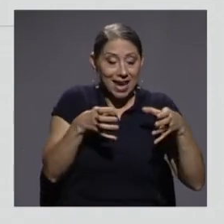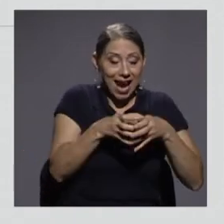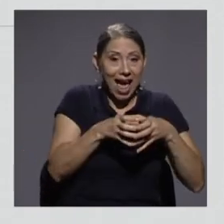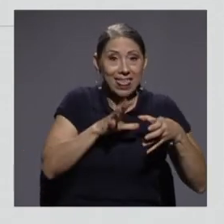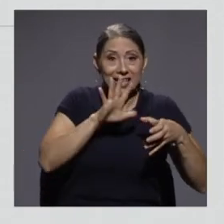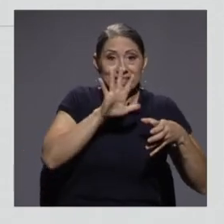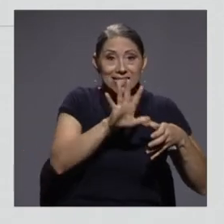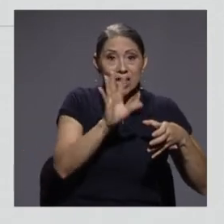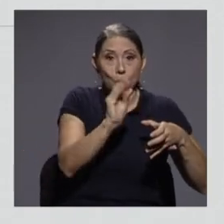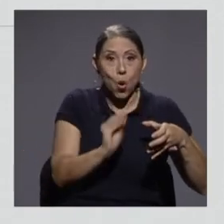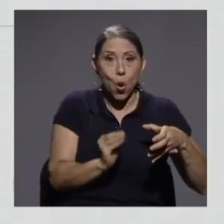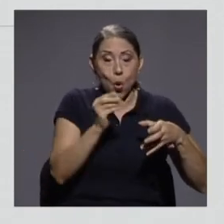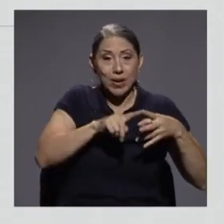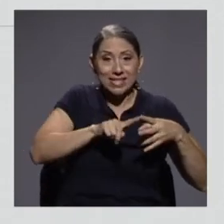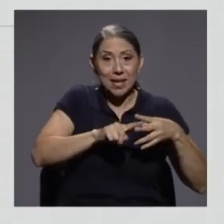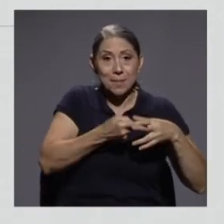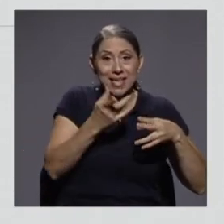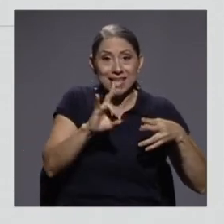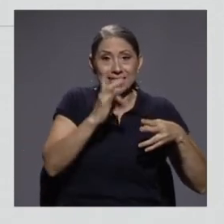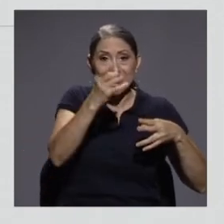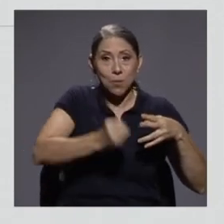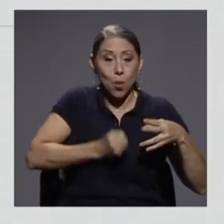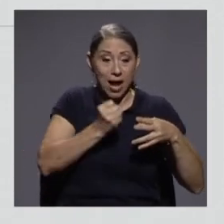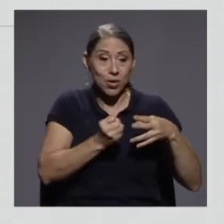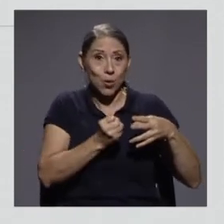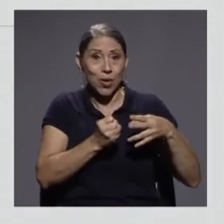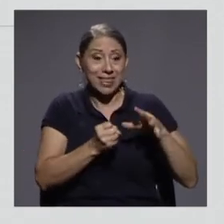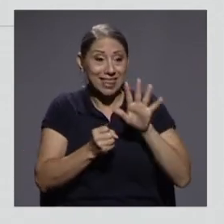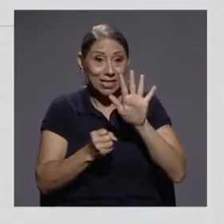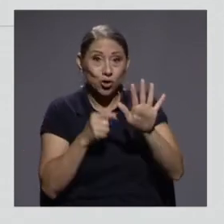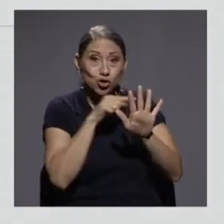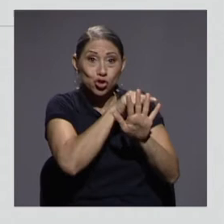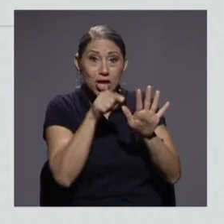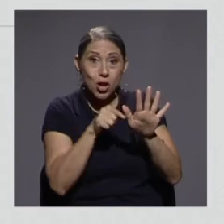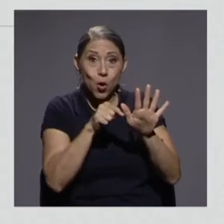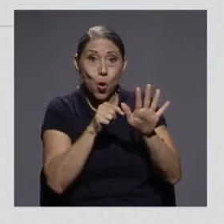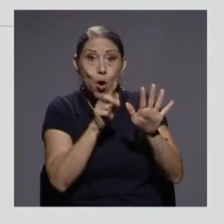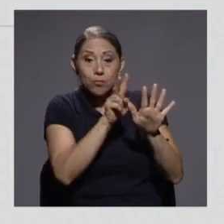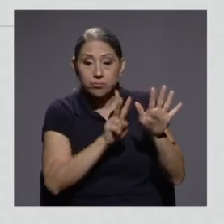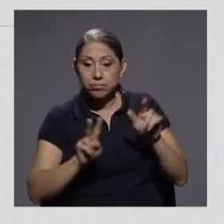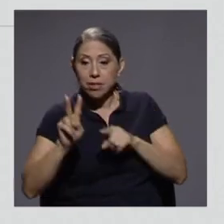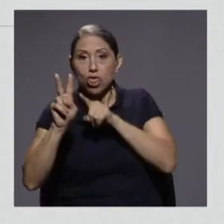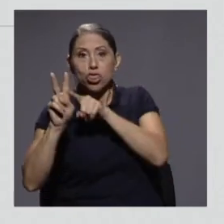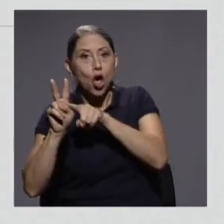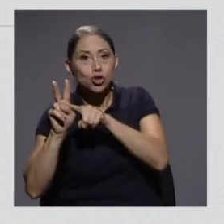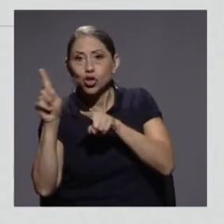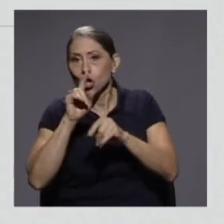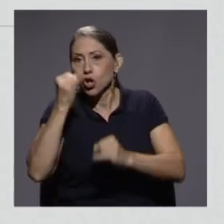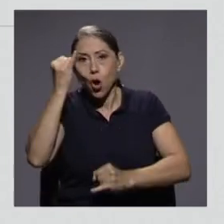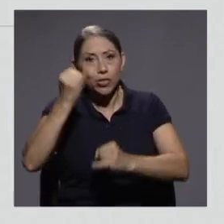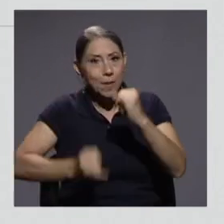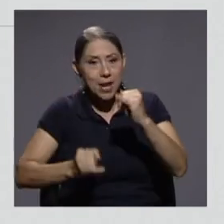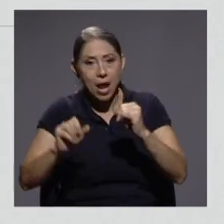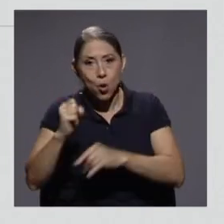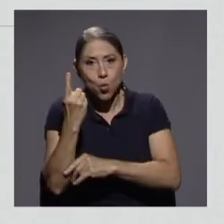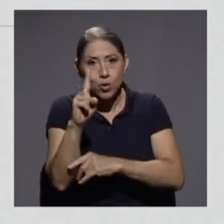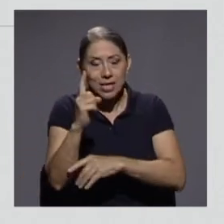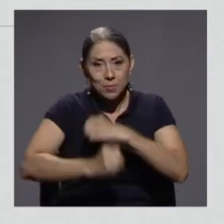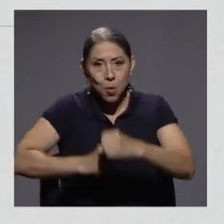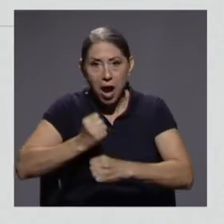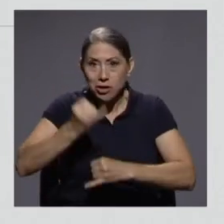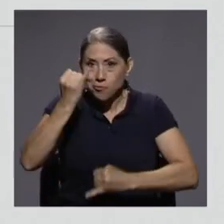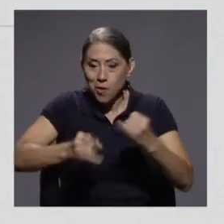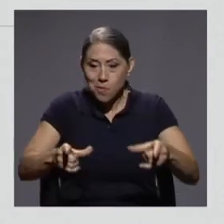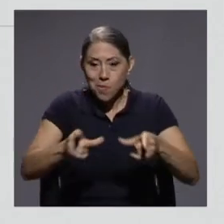jóvenes que arrancaron en séptimo año no llegaron a un décimo. ¿Hemos mejorado como país? Sí, hemos